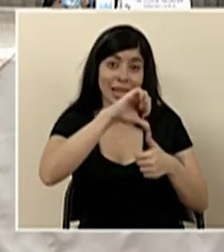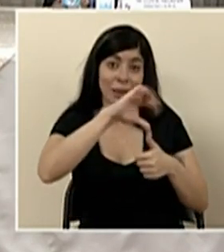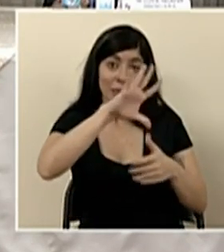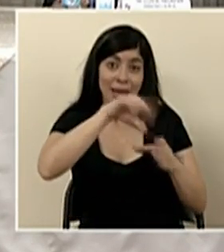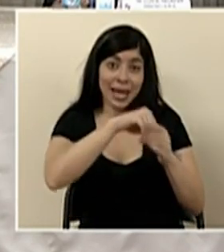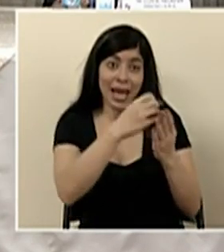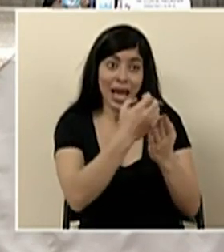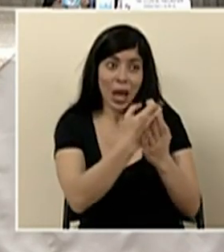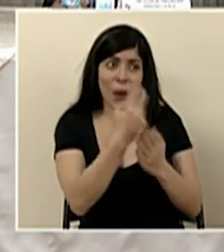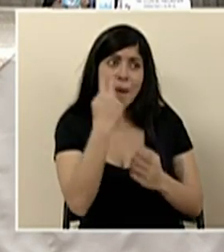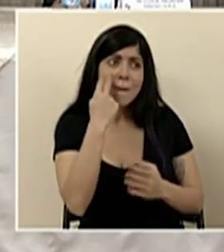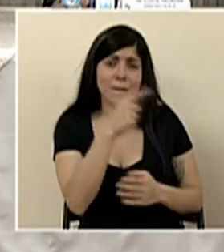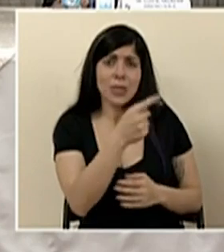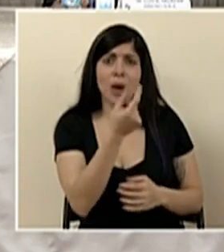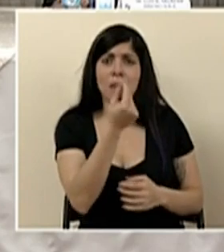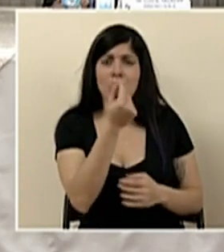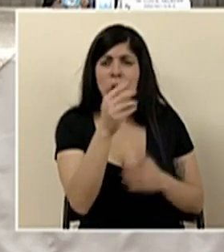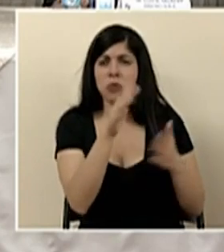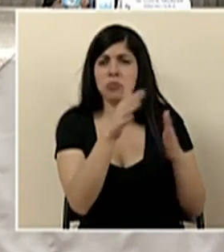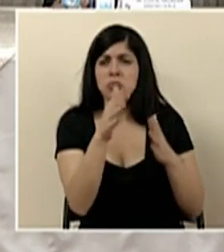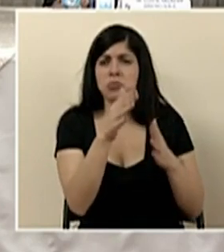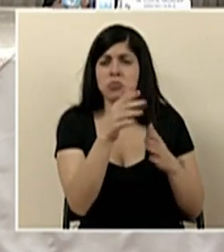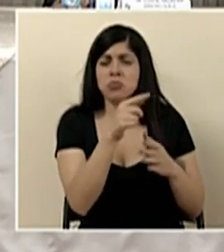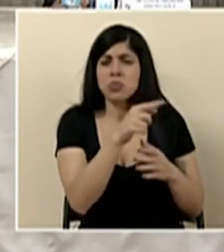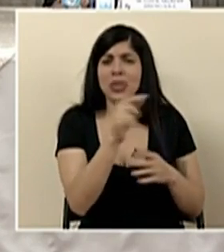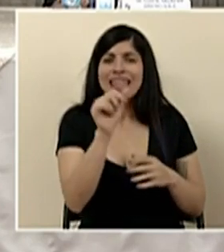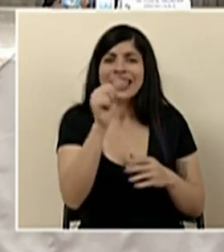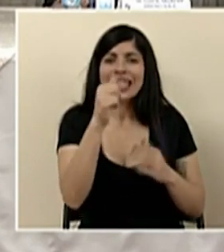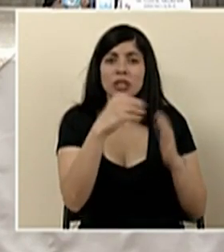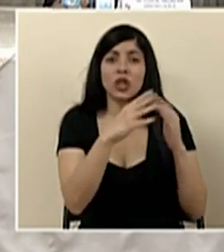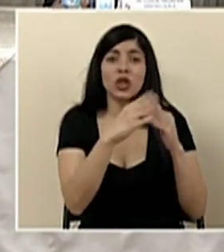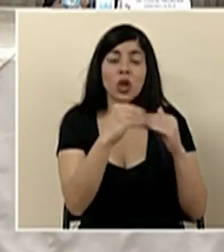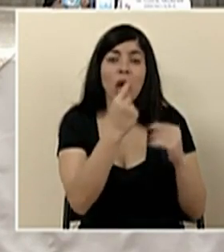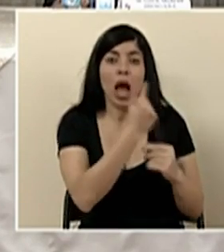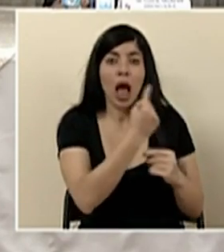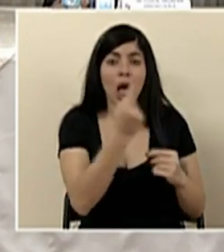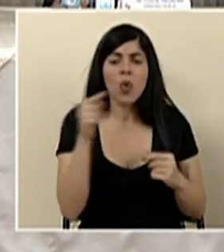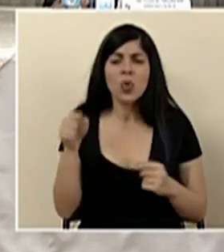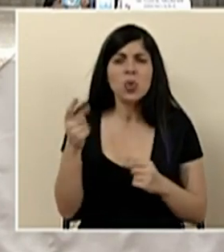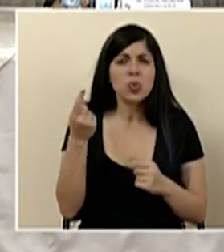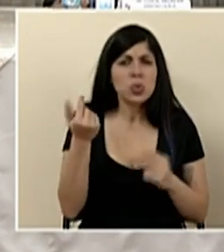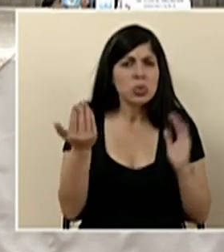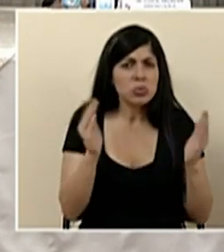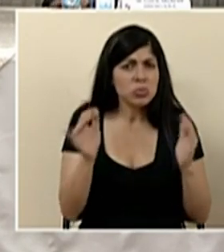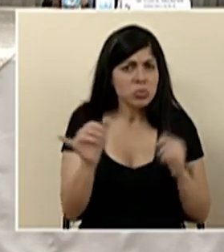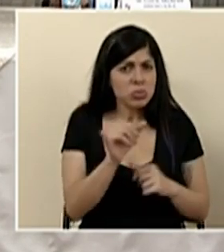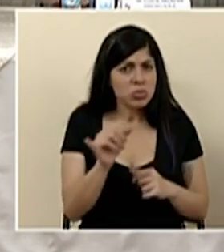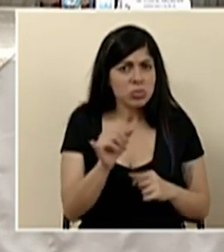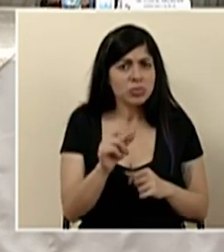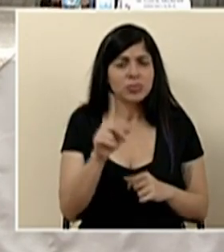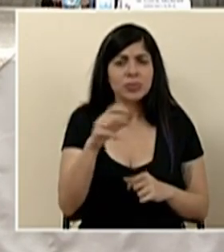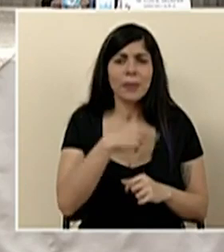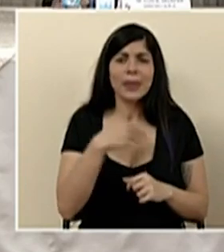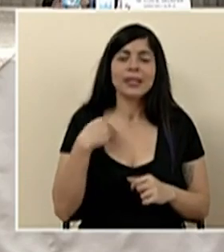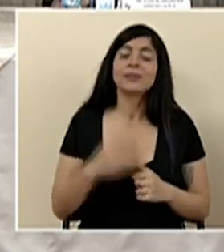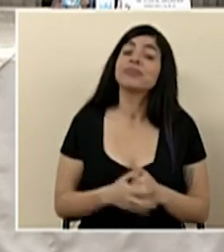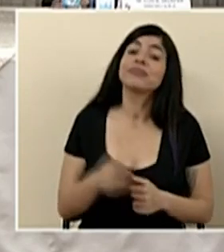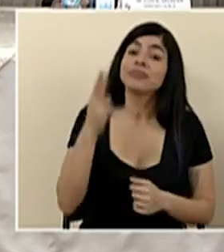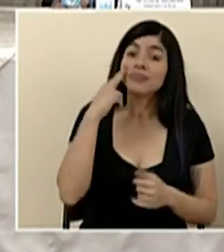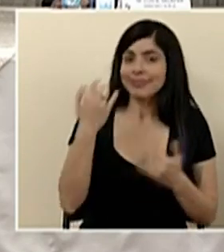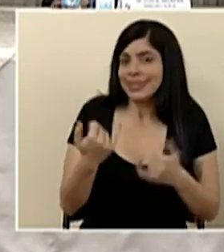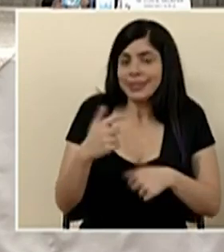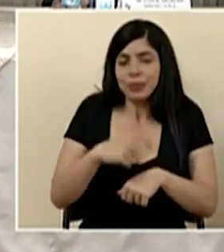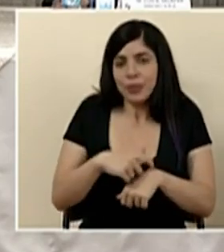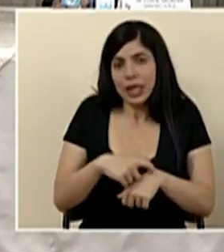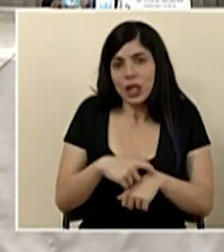Económica hemos visto que tienen un valor aproximadamente de unos 10 dólares cada uno Ministro Mire, en este momento no